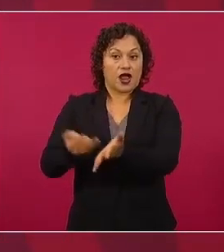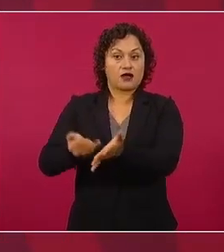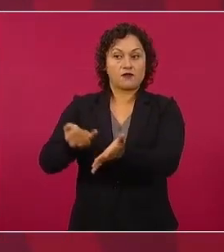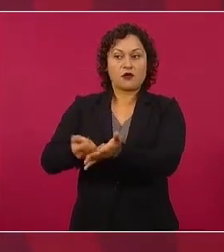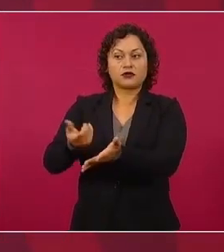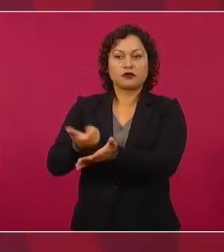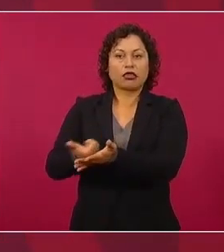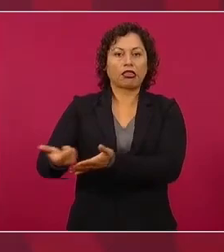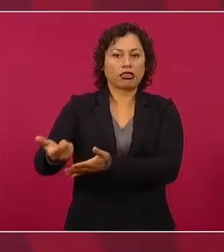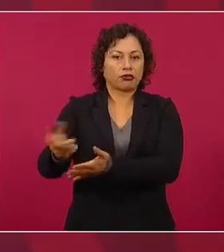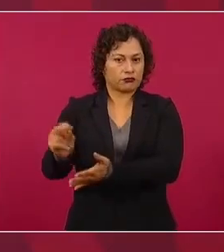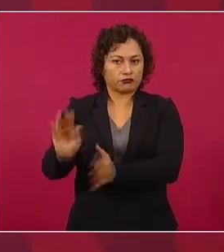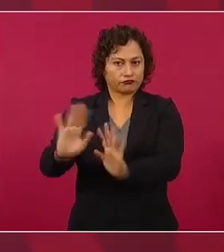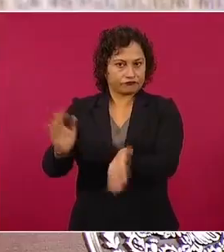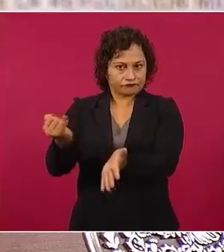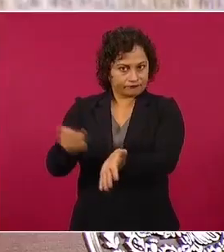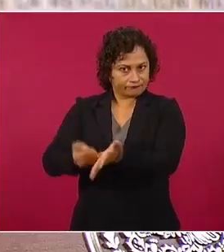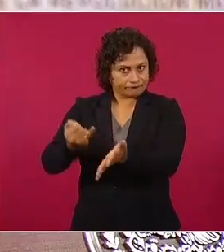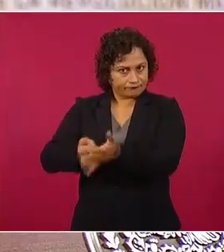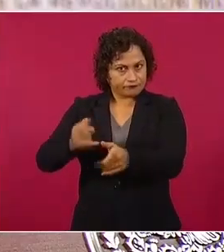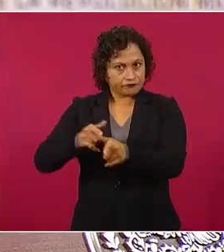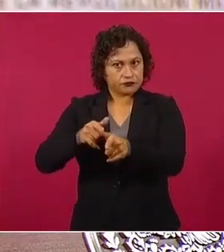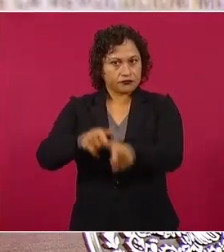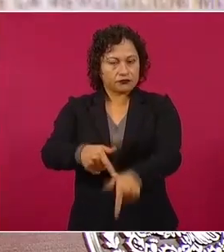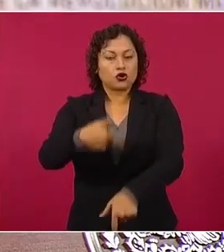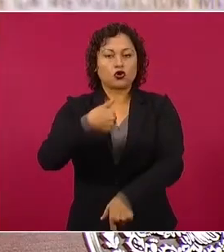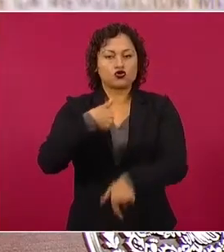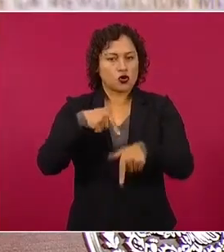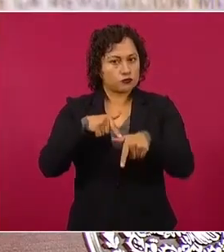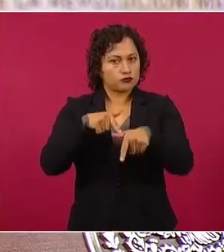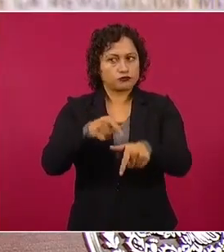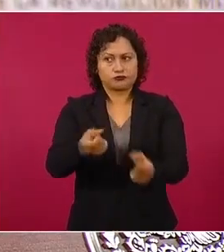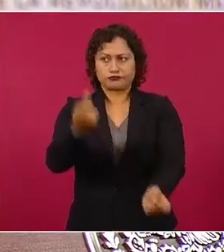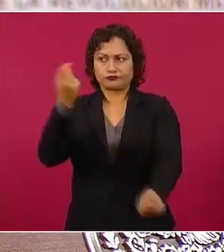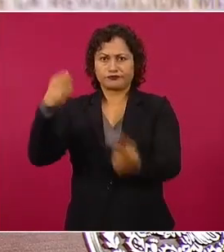no, lo voy a dejar de decir, aunque se molesten,